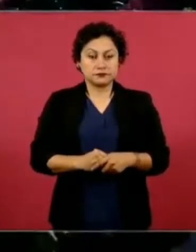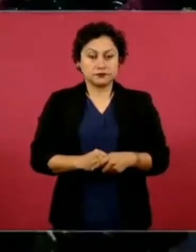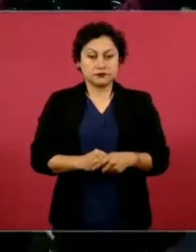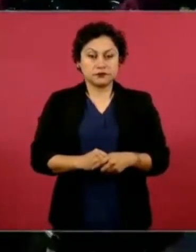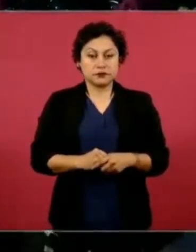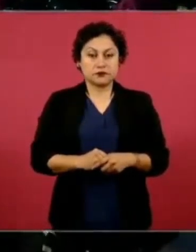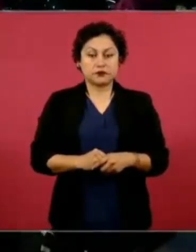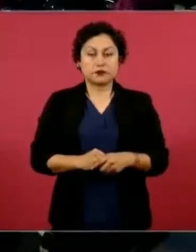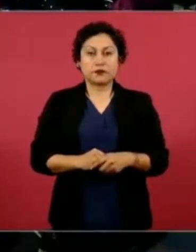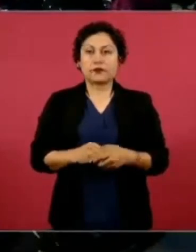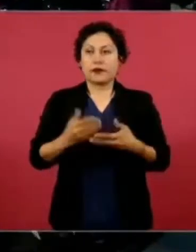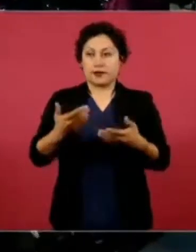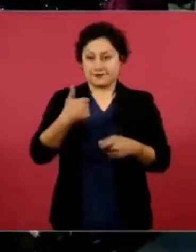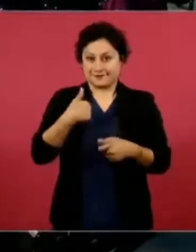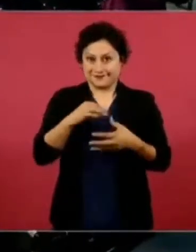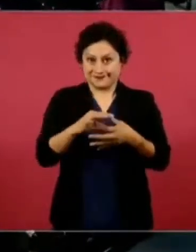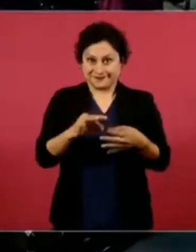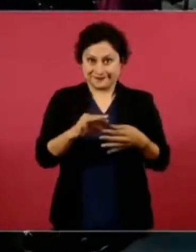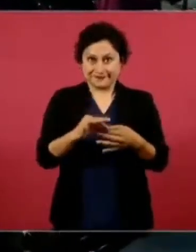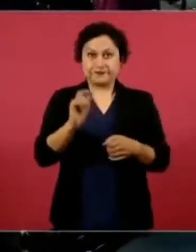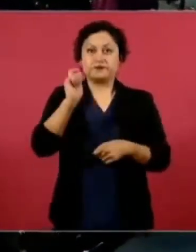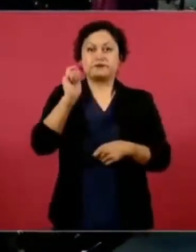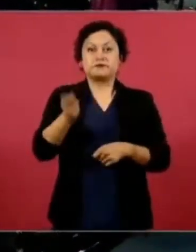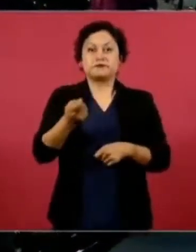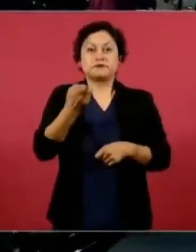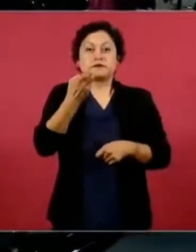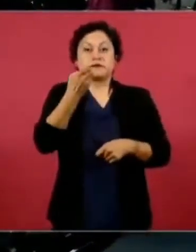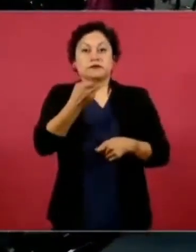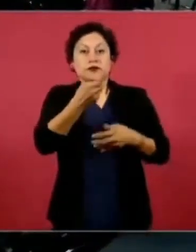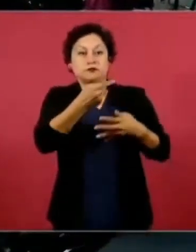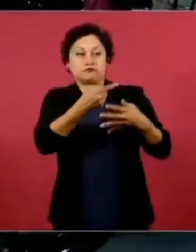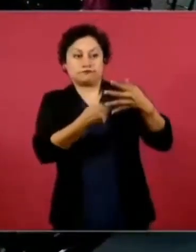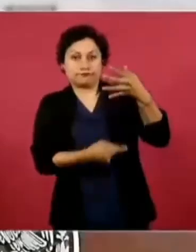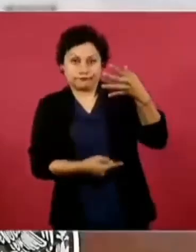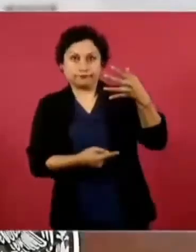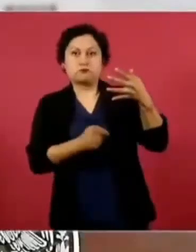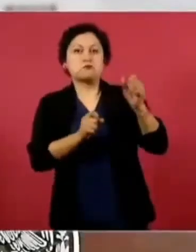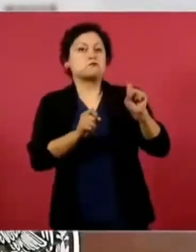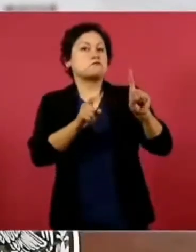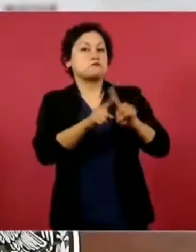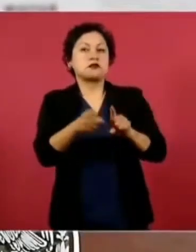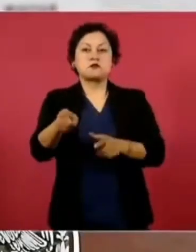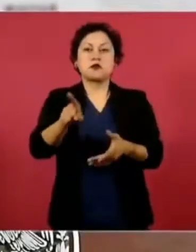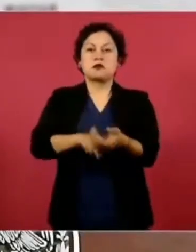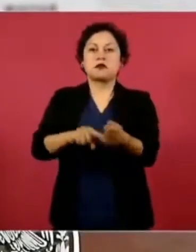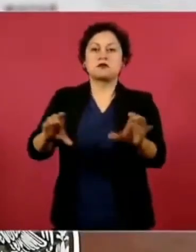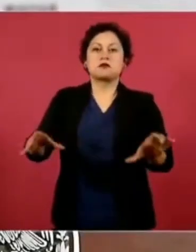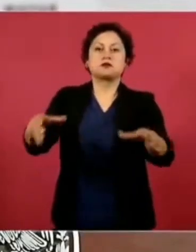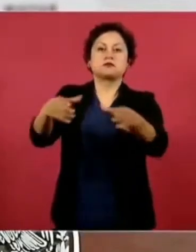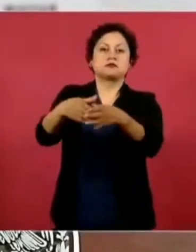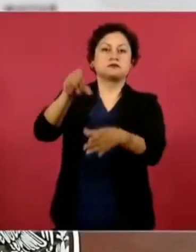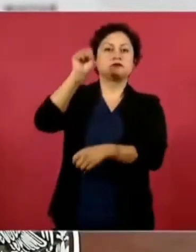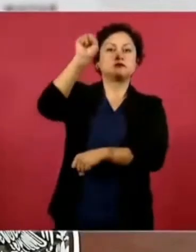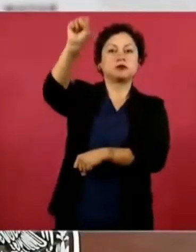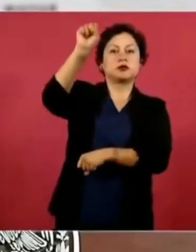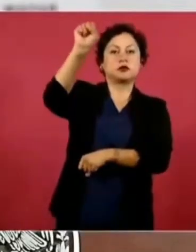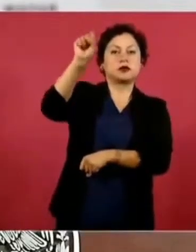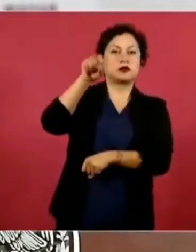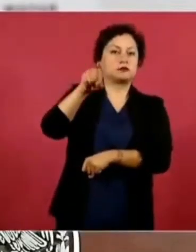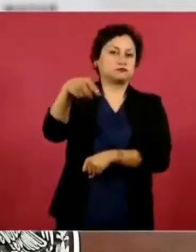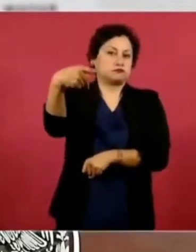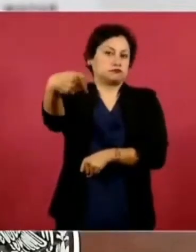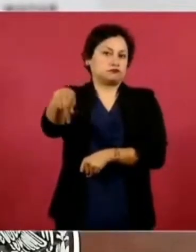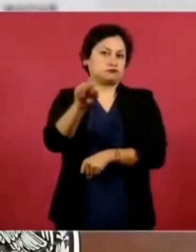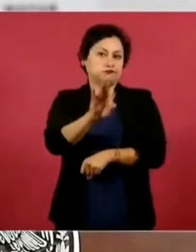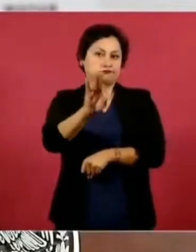como bien menciono, bueno, esto se hizo con base en un planteamiento que hace el propio sindicato. Estos son fechas que se estipulan en sus